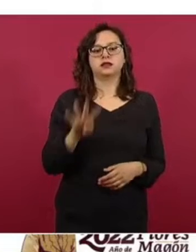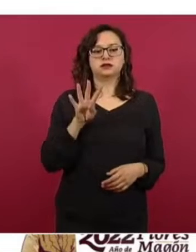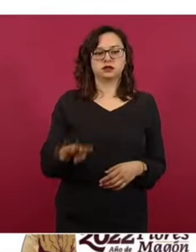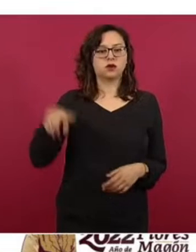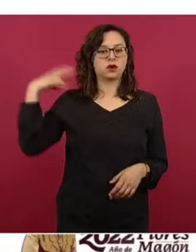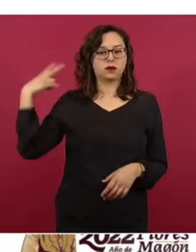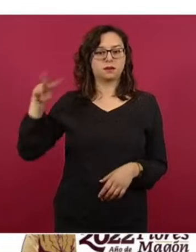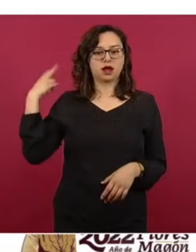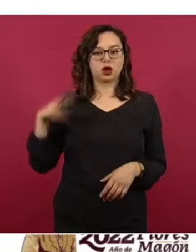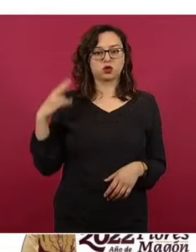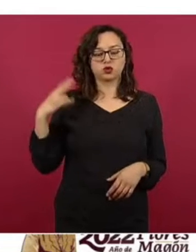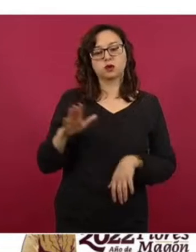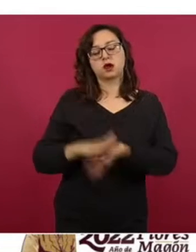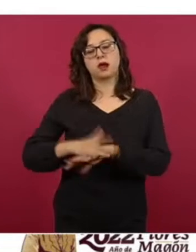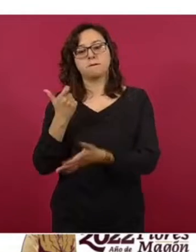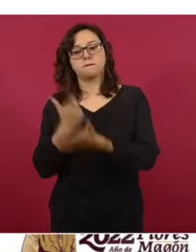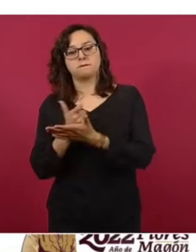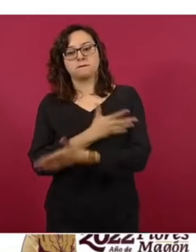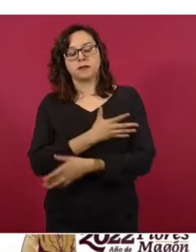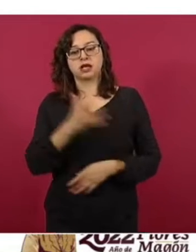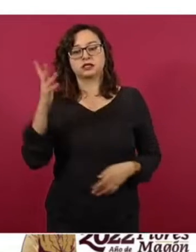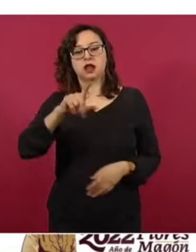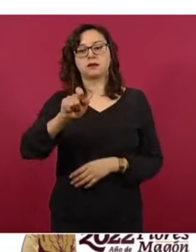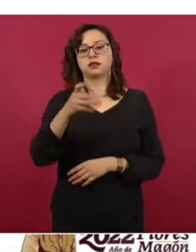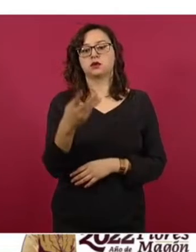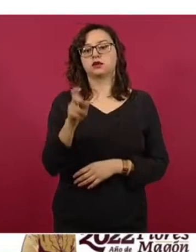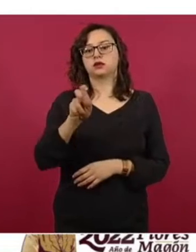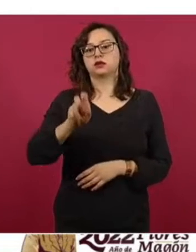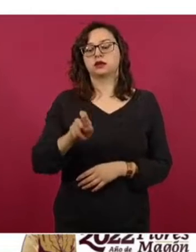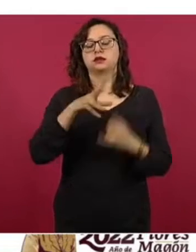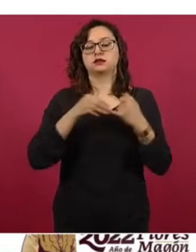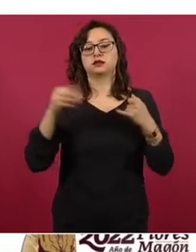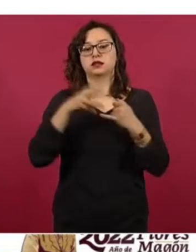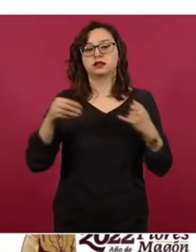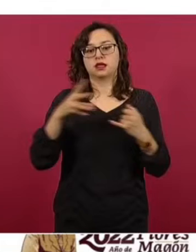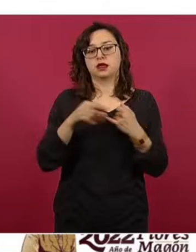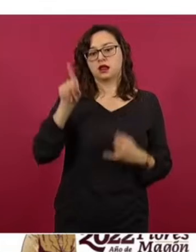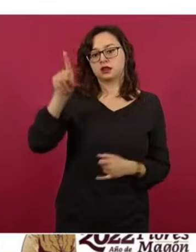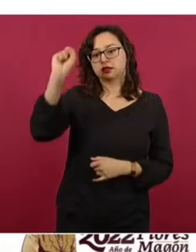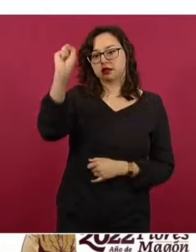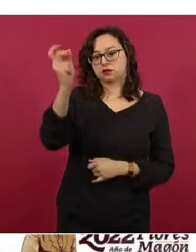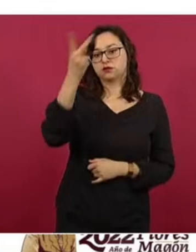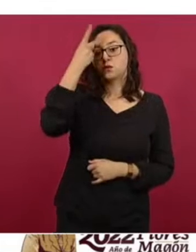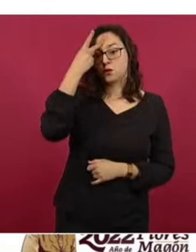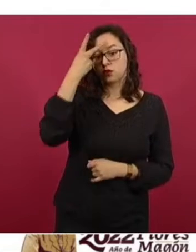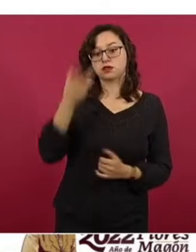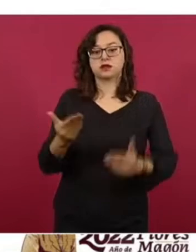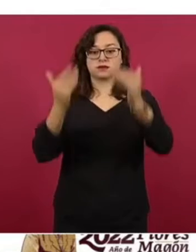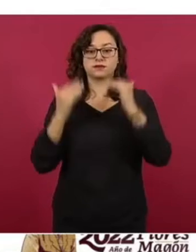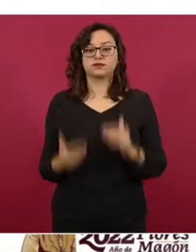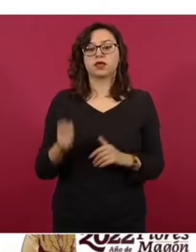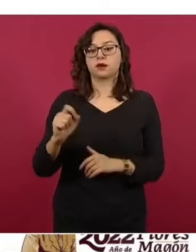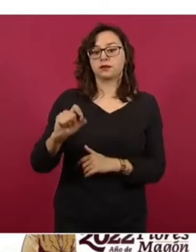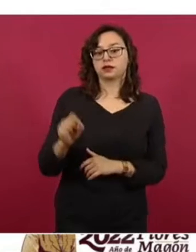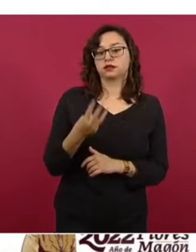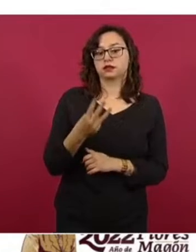en Coatzacoalcos, Veracruz, las más caras, 24 pesos con 30 centavos de Pemex en Matehuala, San Luis Potosí, 23